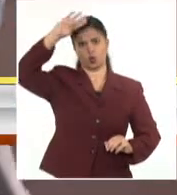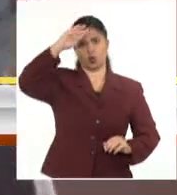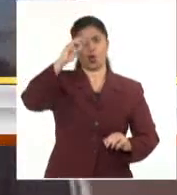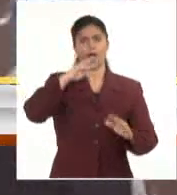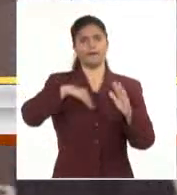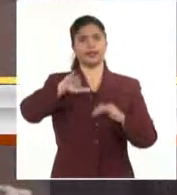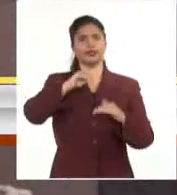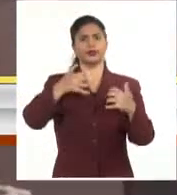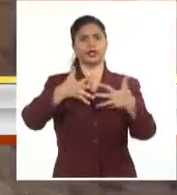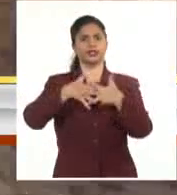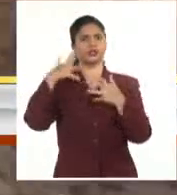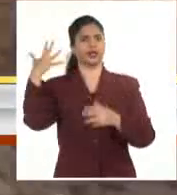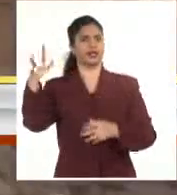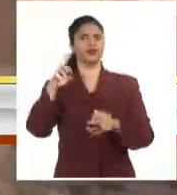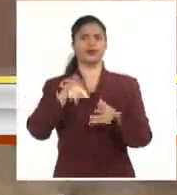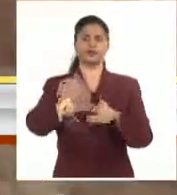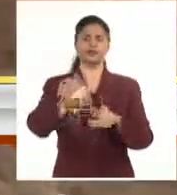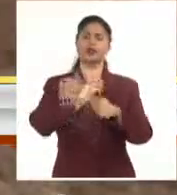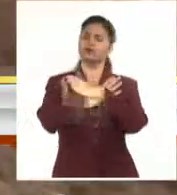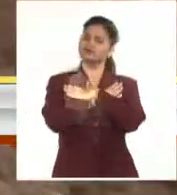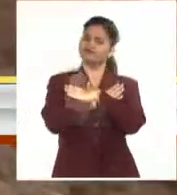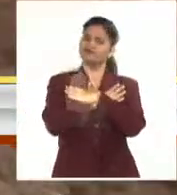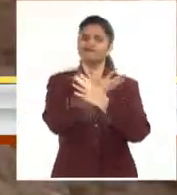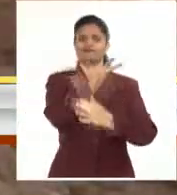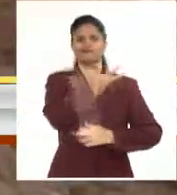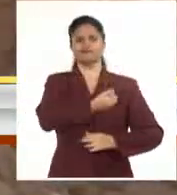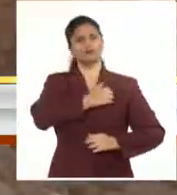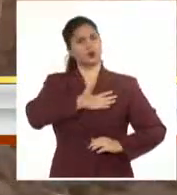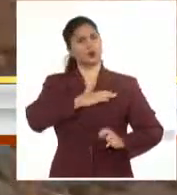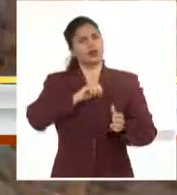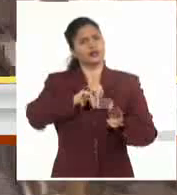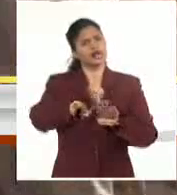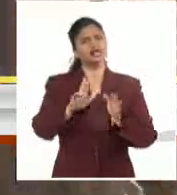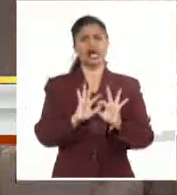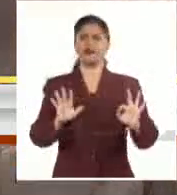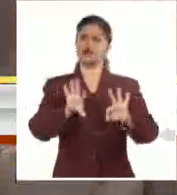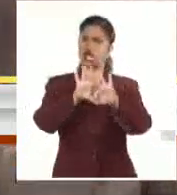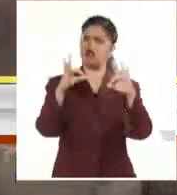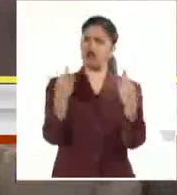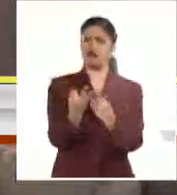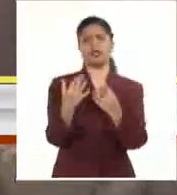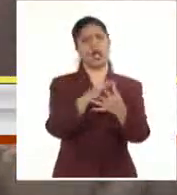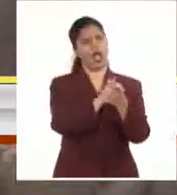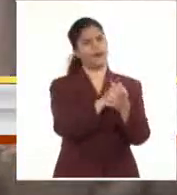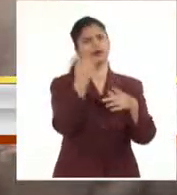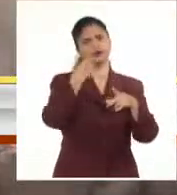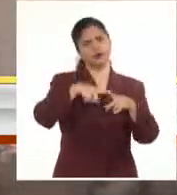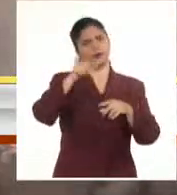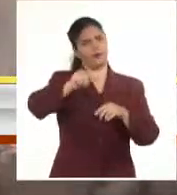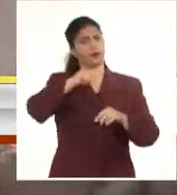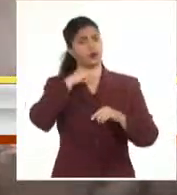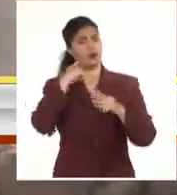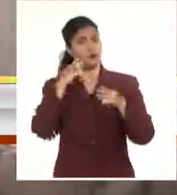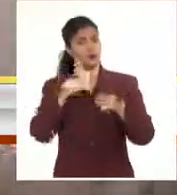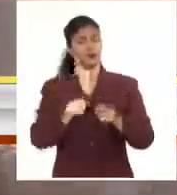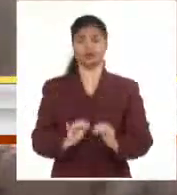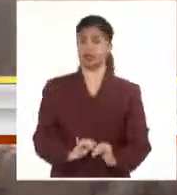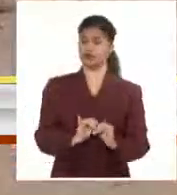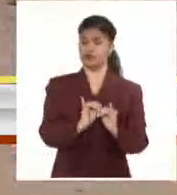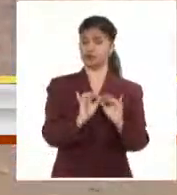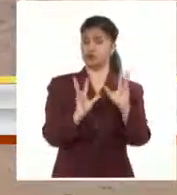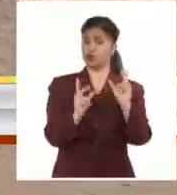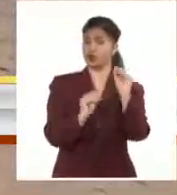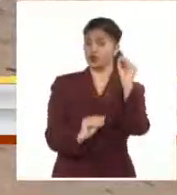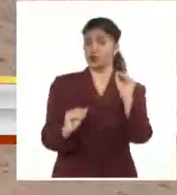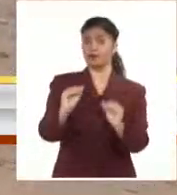más sentidas condolencias al pueblo afgano, en especial a los familiares y allegados de las víctimas. Según reportes de prensa, el número de muertos supera ya